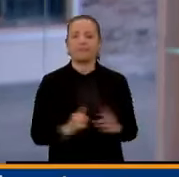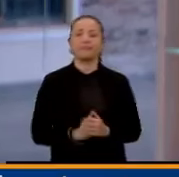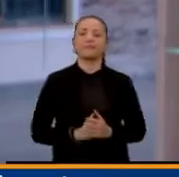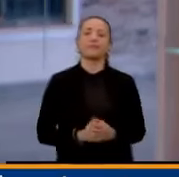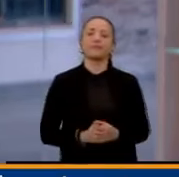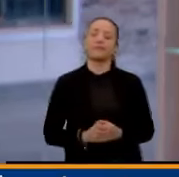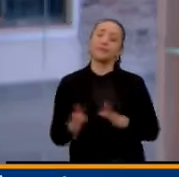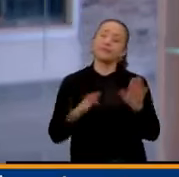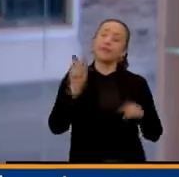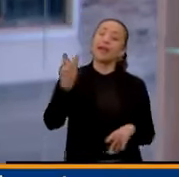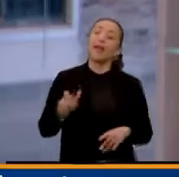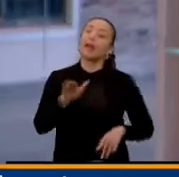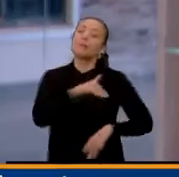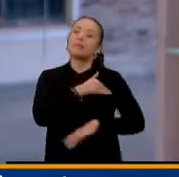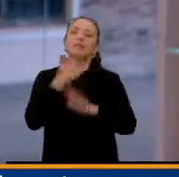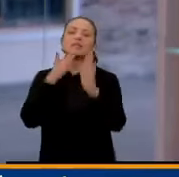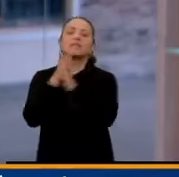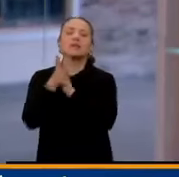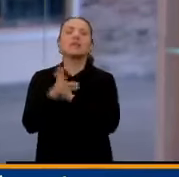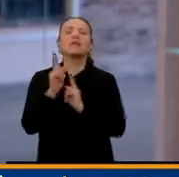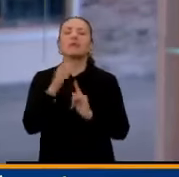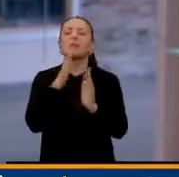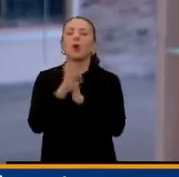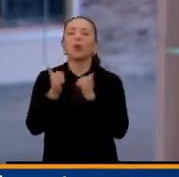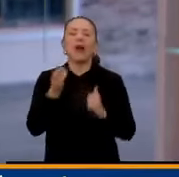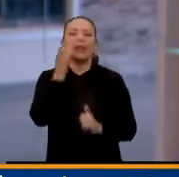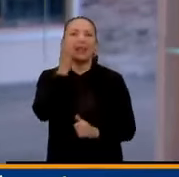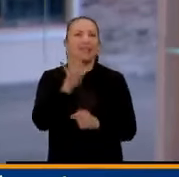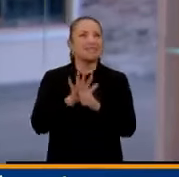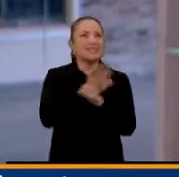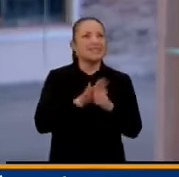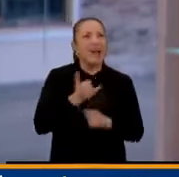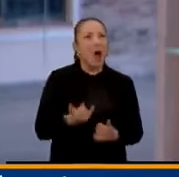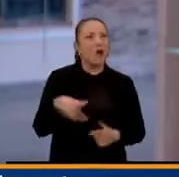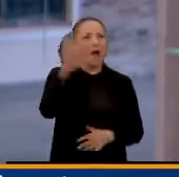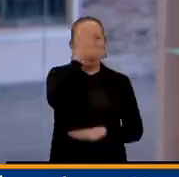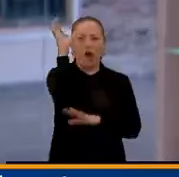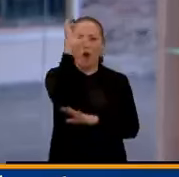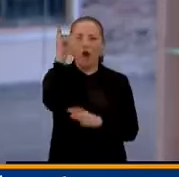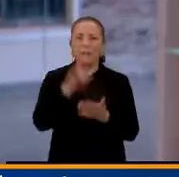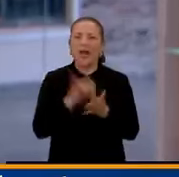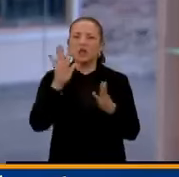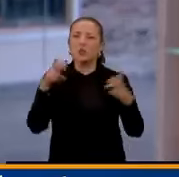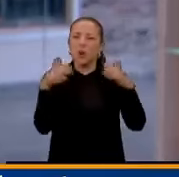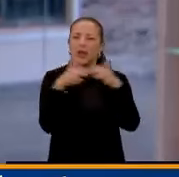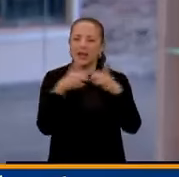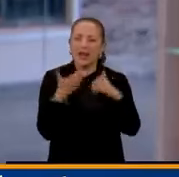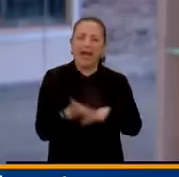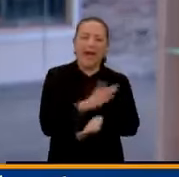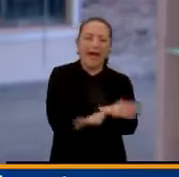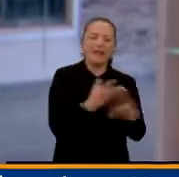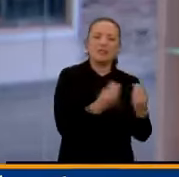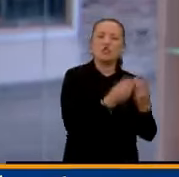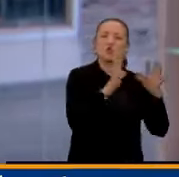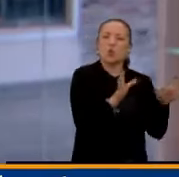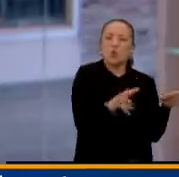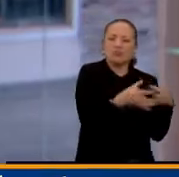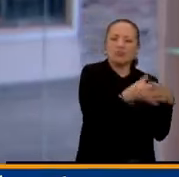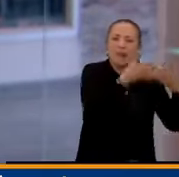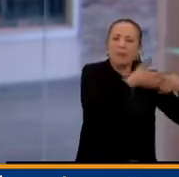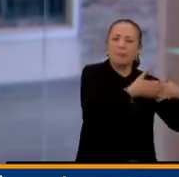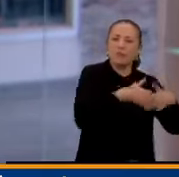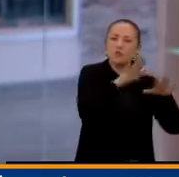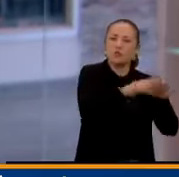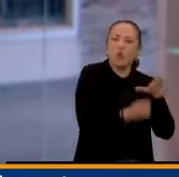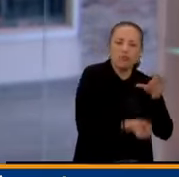El ministro también hizo referencia a la crisis energética en el país y la cual han venido advirtiendo desde el gremio de generadores. Indicó que todo esto se